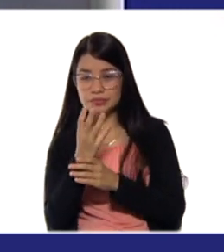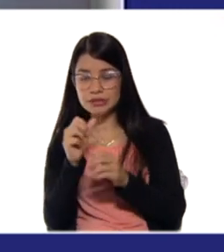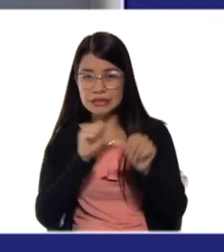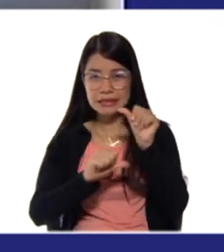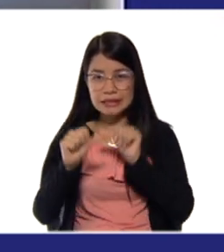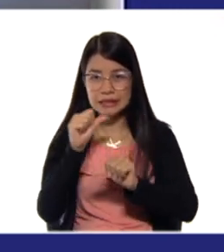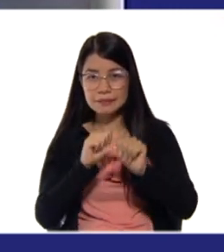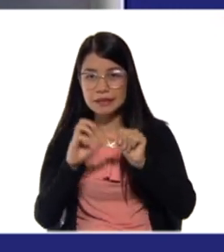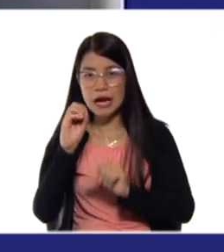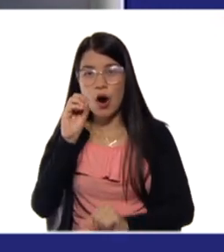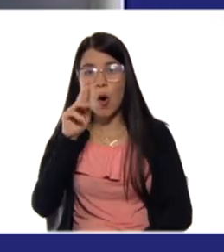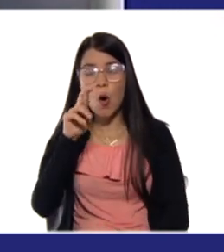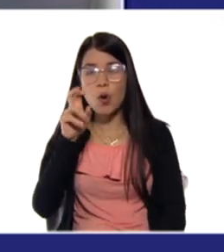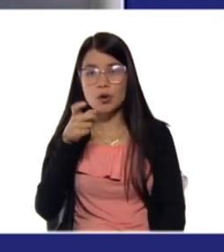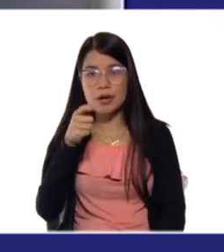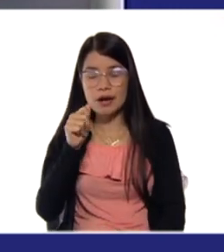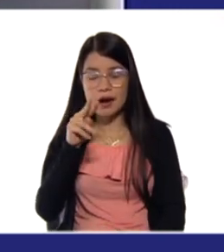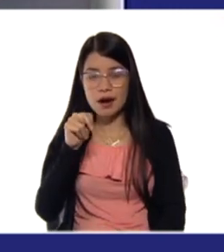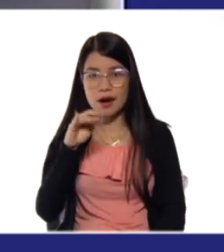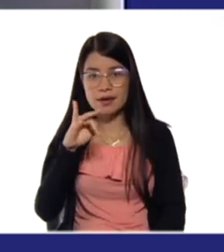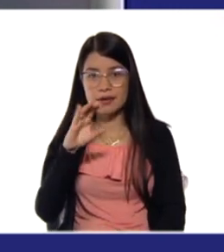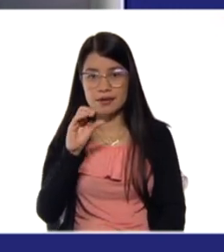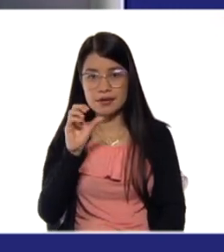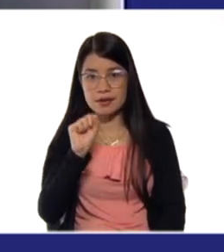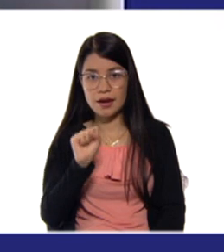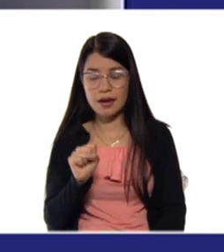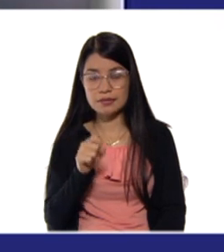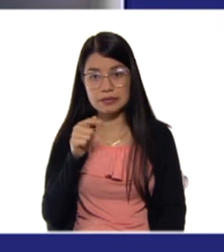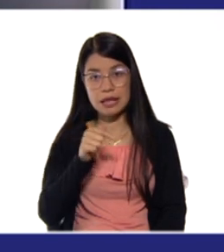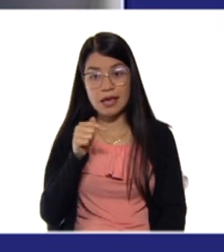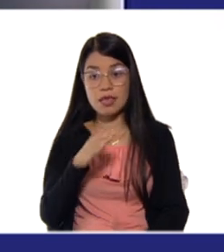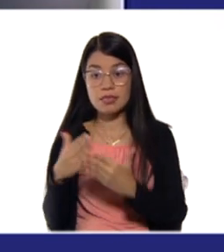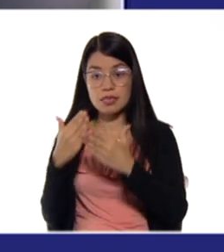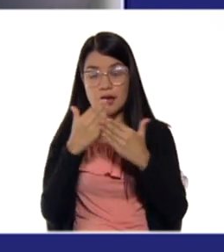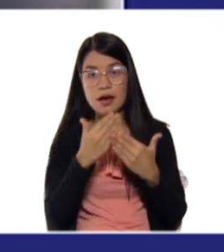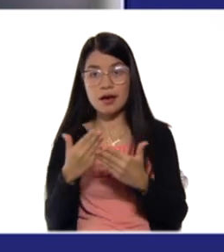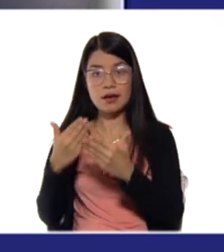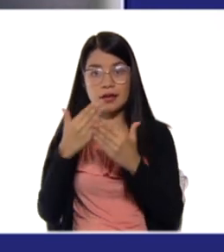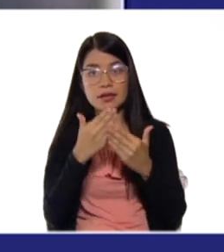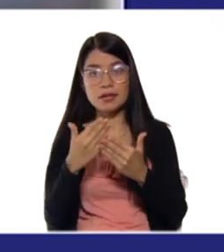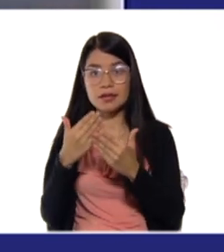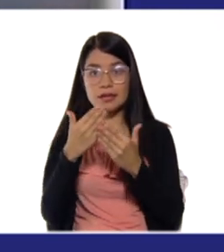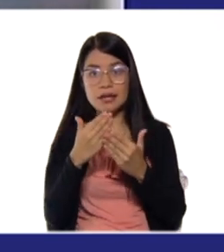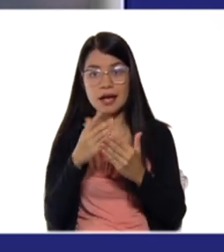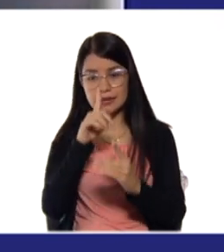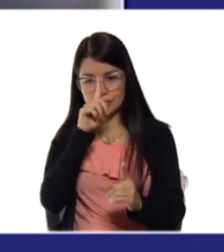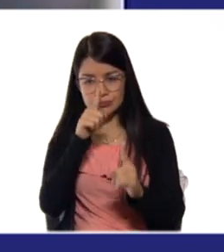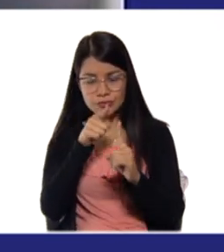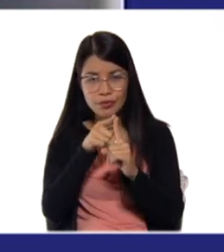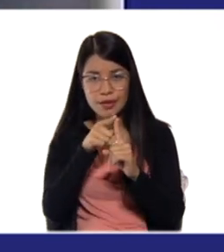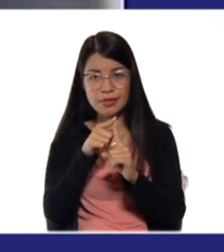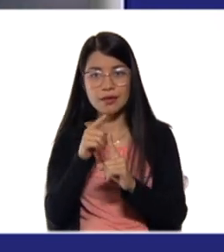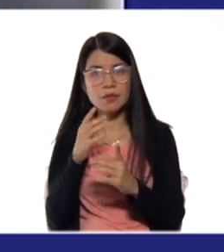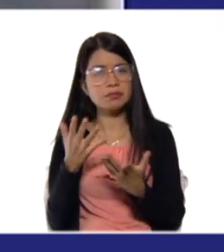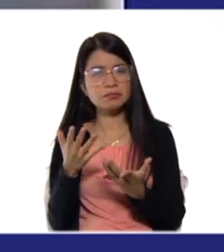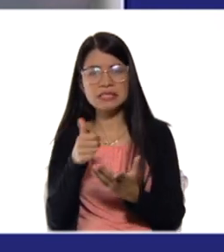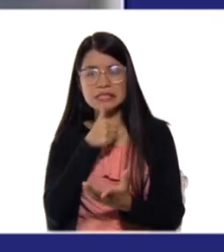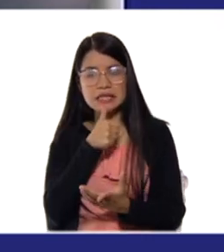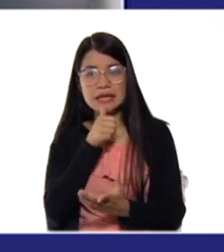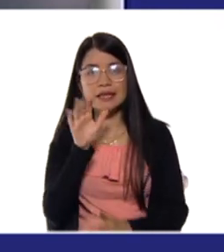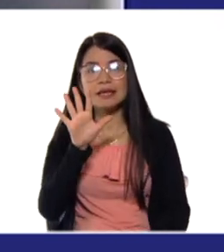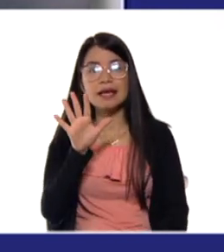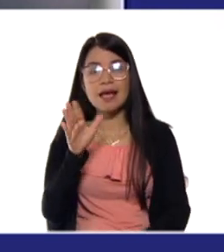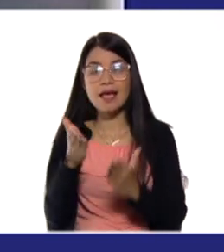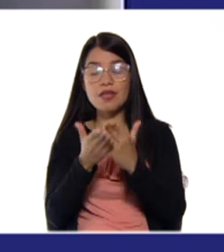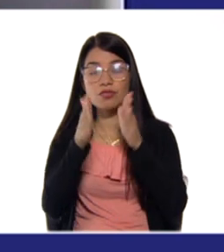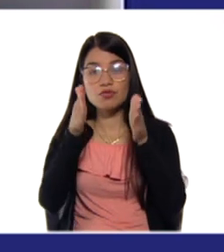En ese sentido, esta clase está dirigida para los estudiantes de quinto año. Muy